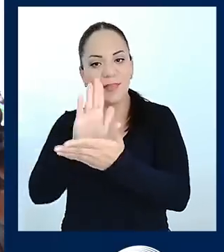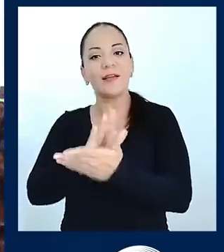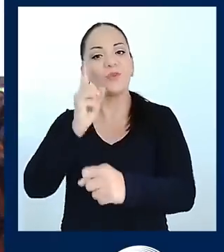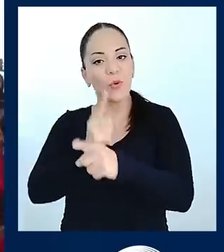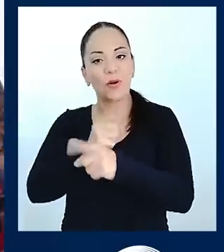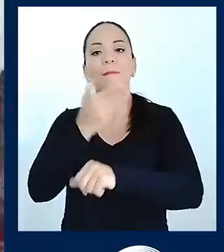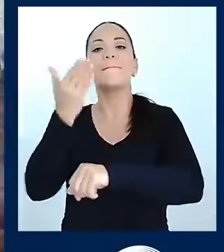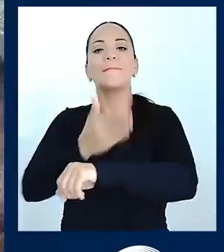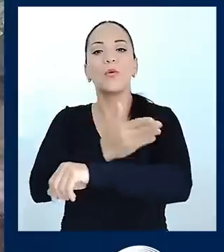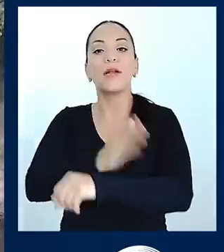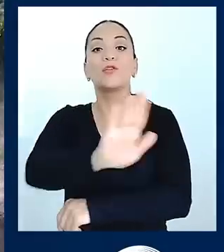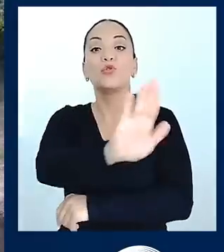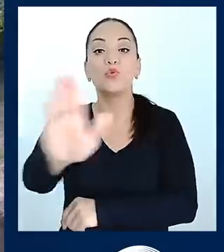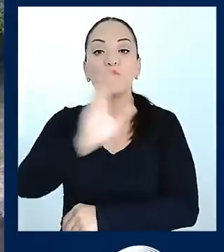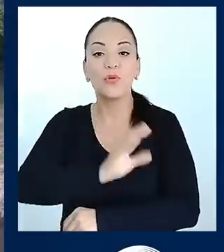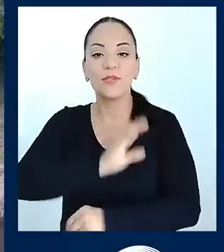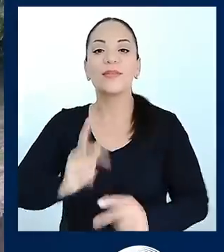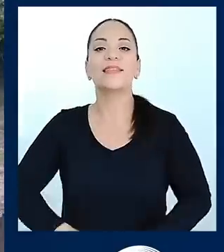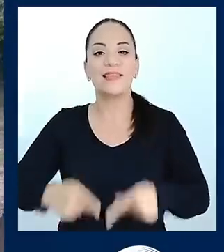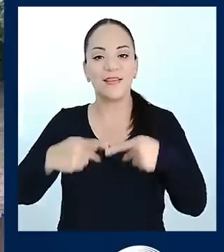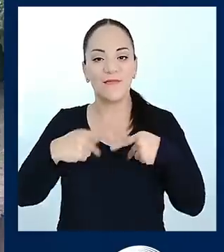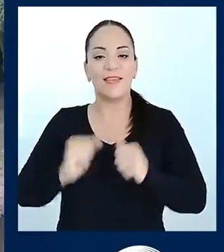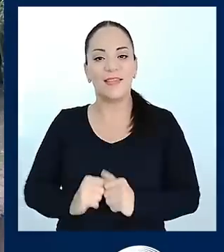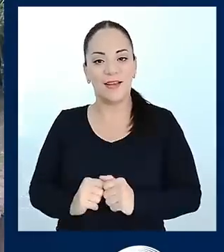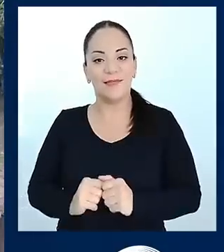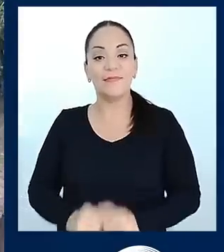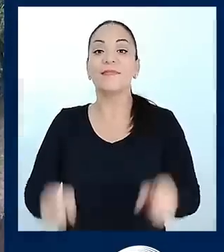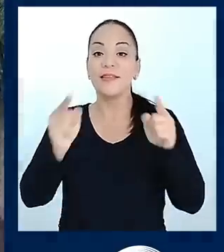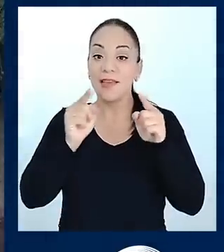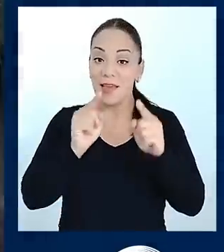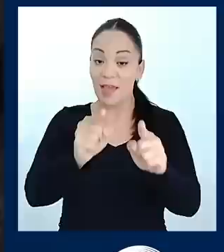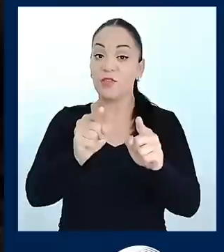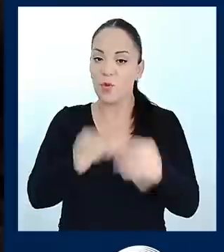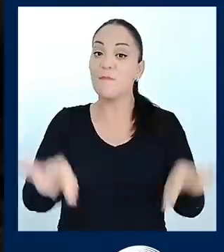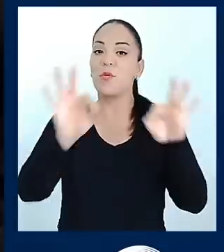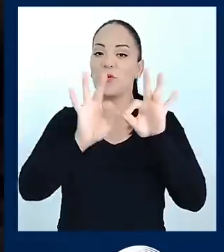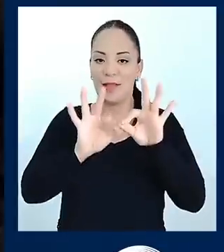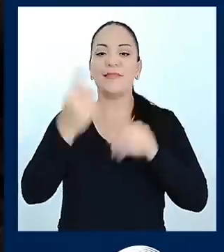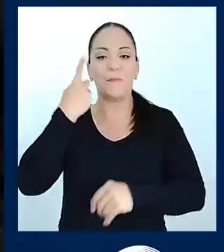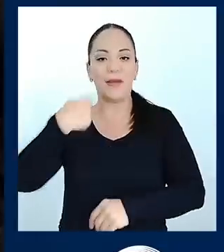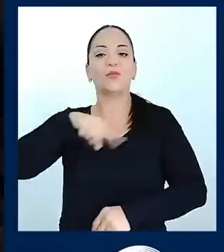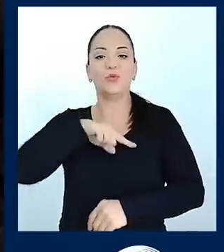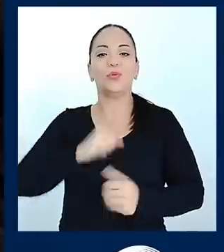condiciones de vida que al final del día es lo único que nos importa. La verdad es que lo que mede el Banco